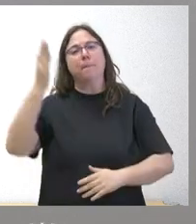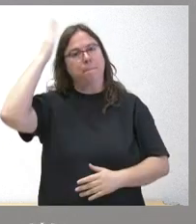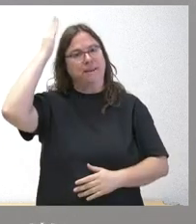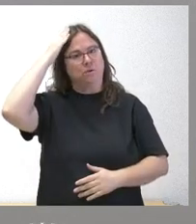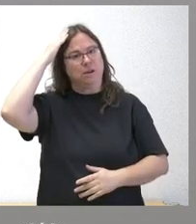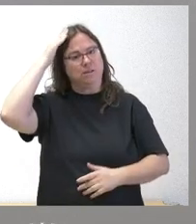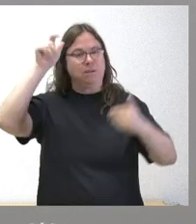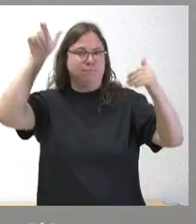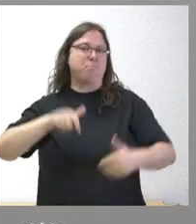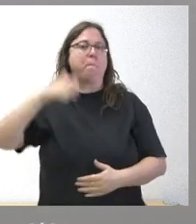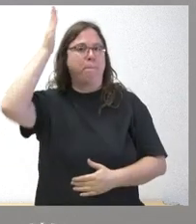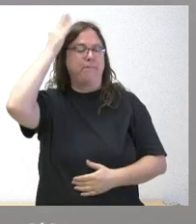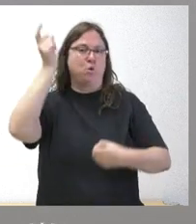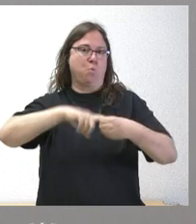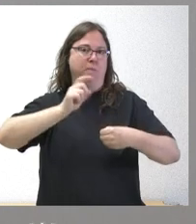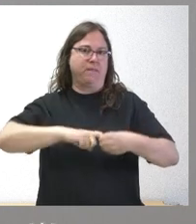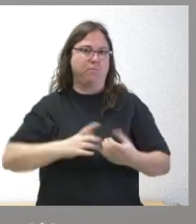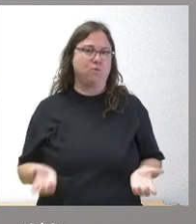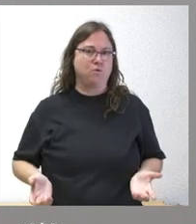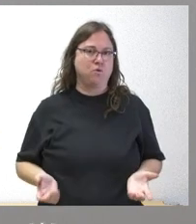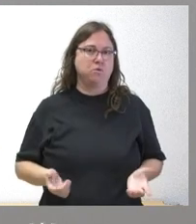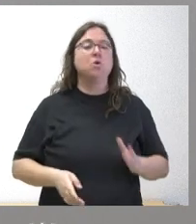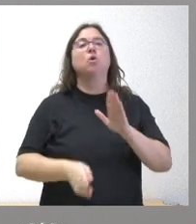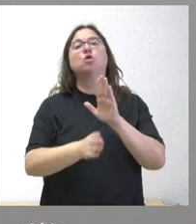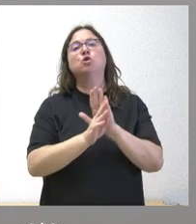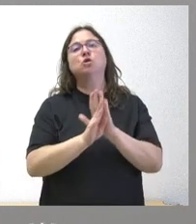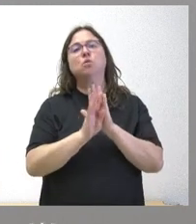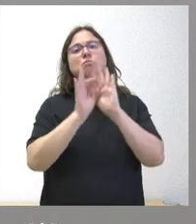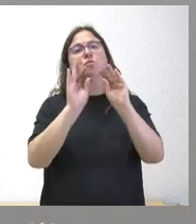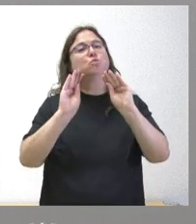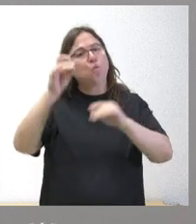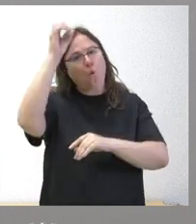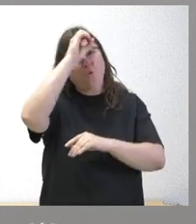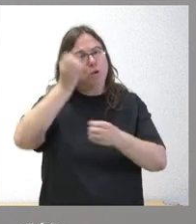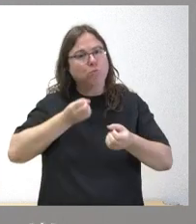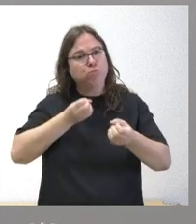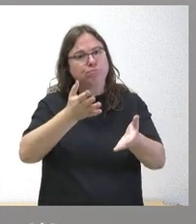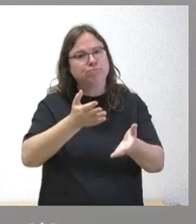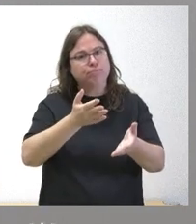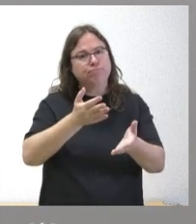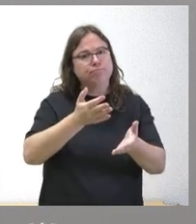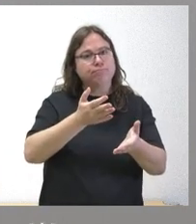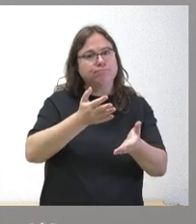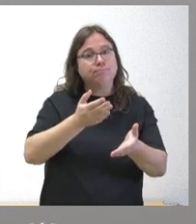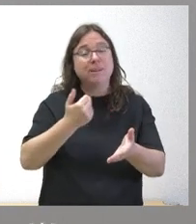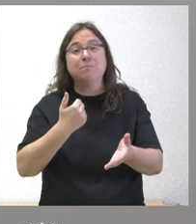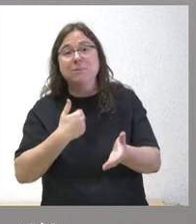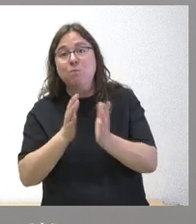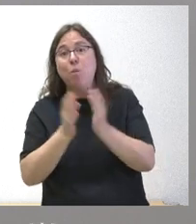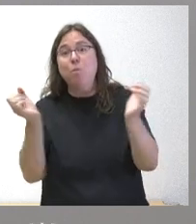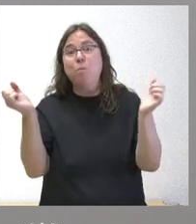patronos los miembros que actualmente lo son y por tanto van a seguir contando su opinión y que el consenso